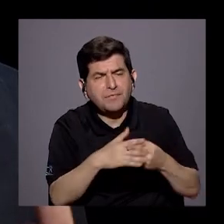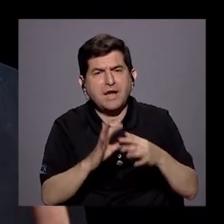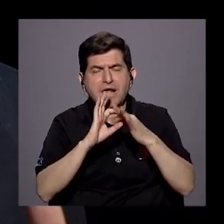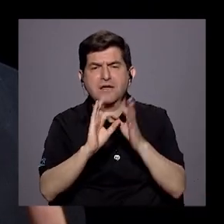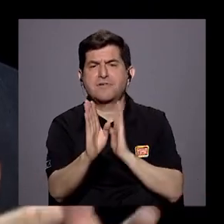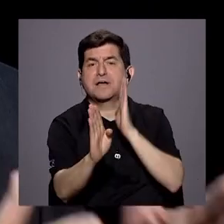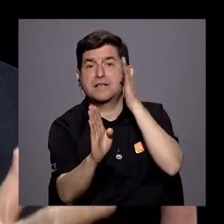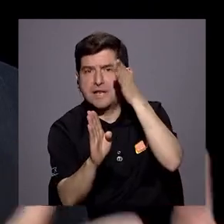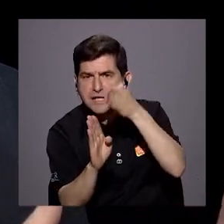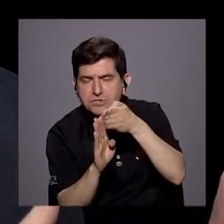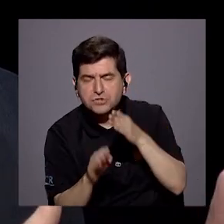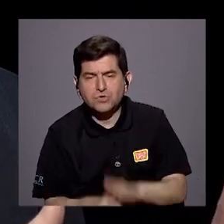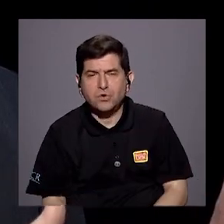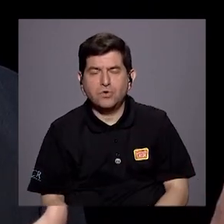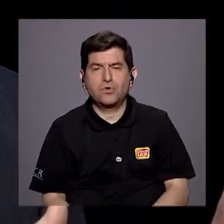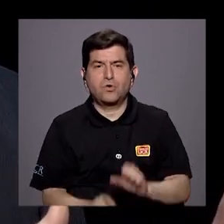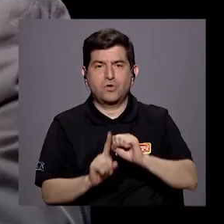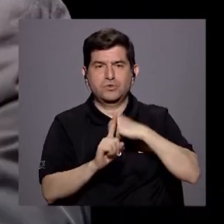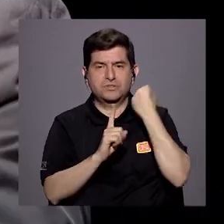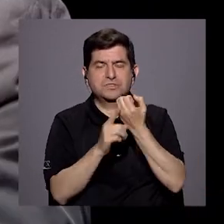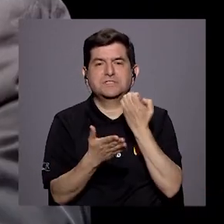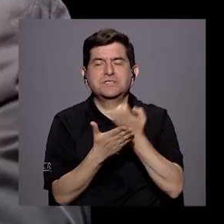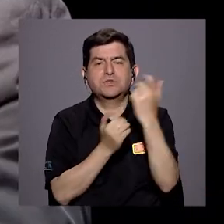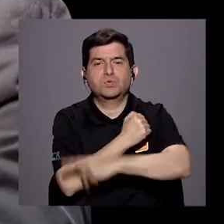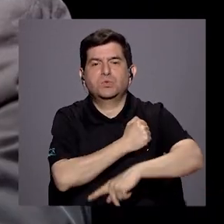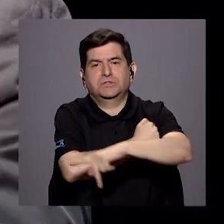directa con la situación económica del país.